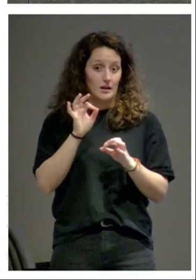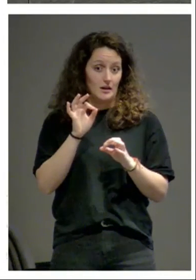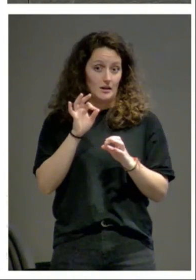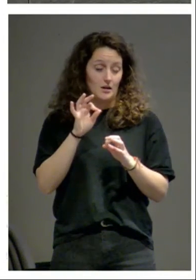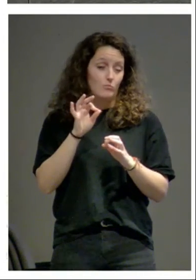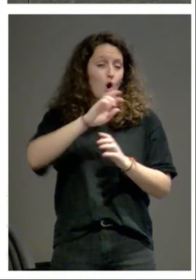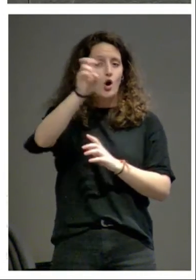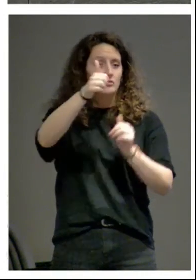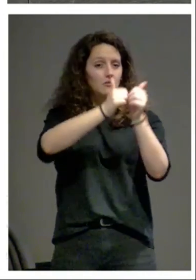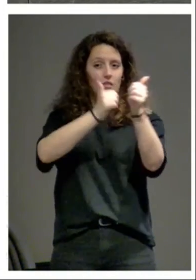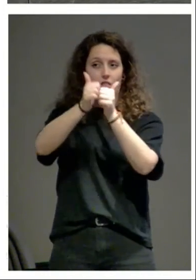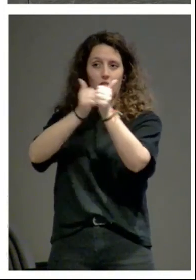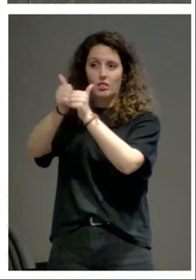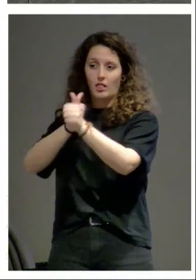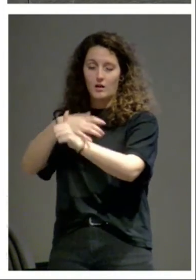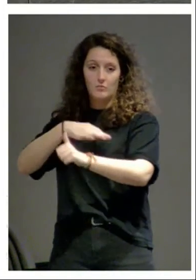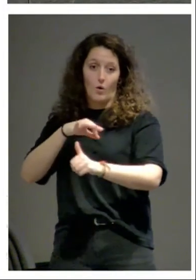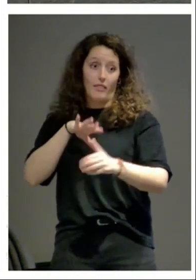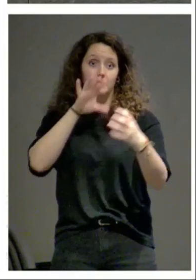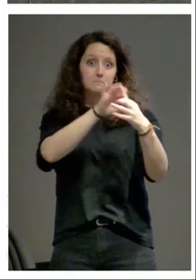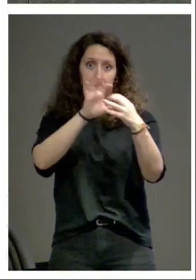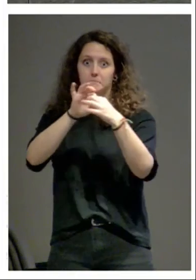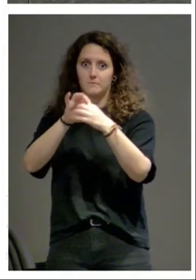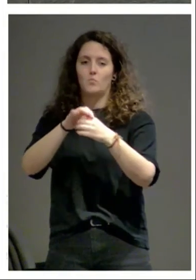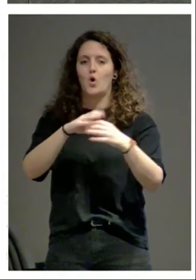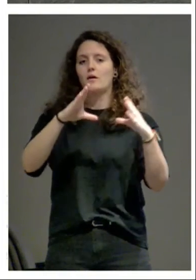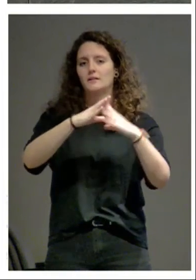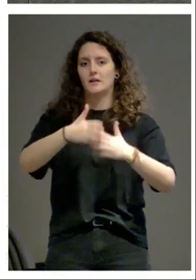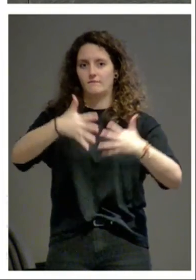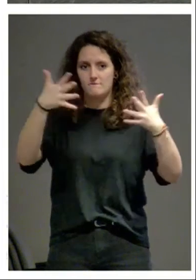inspiraciones podemos conectar con los grandes edificios